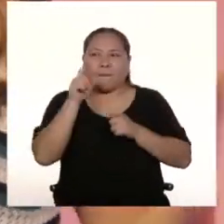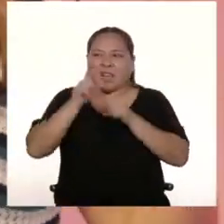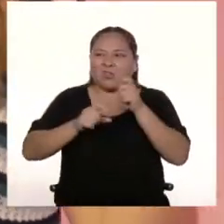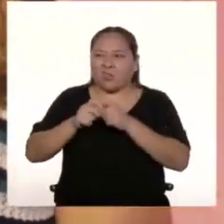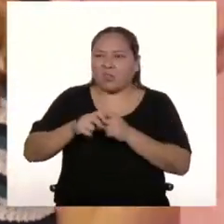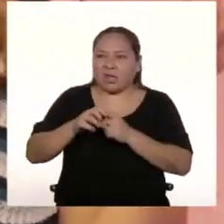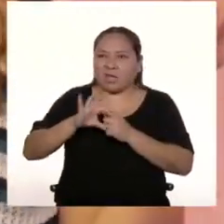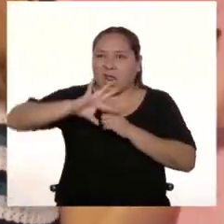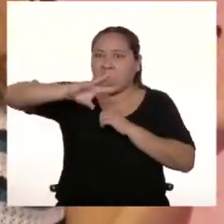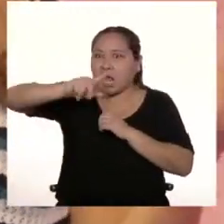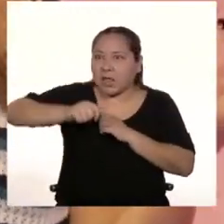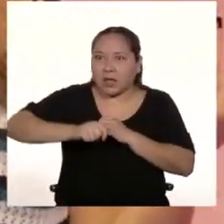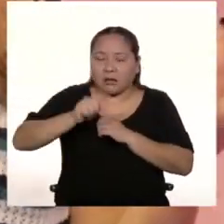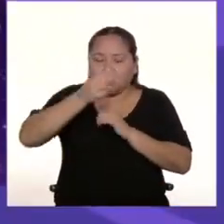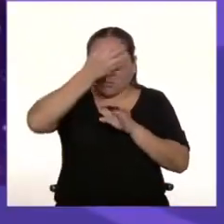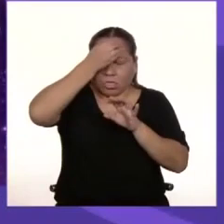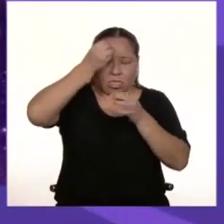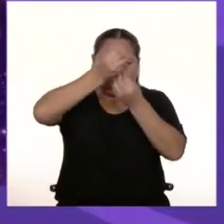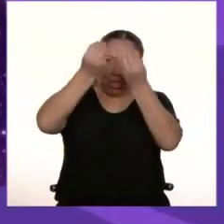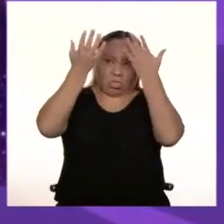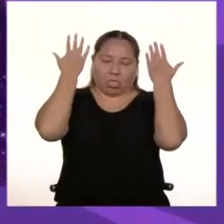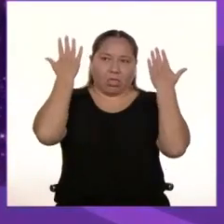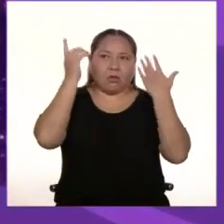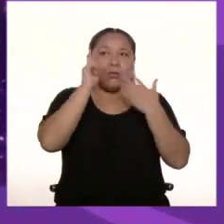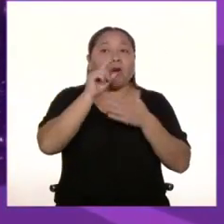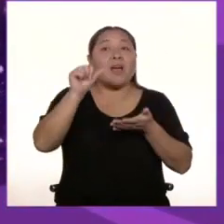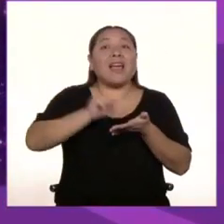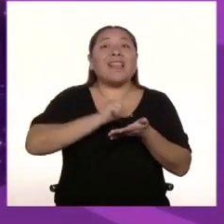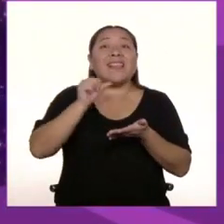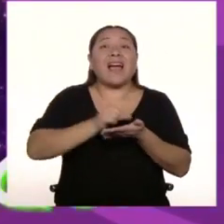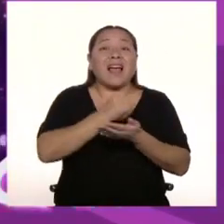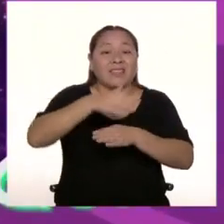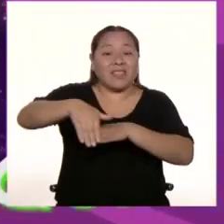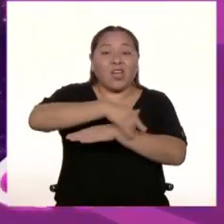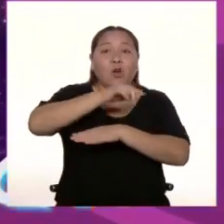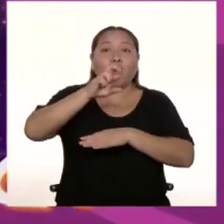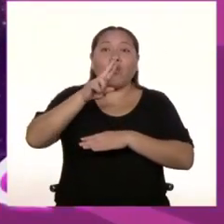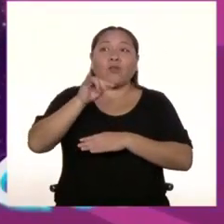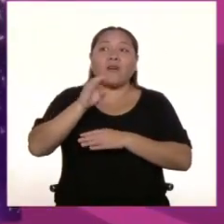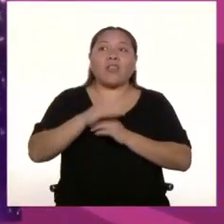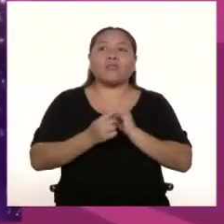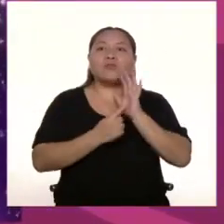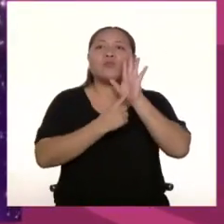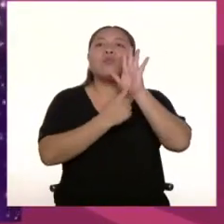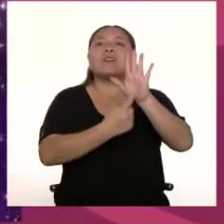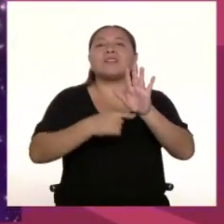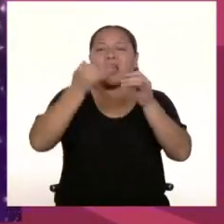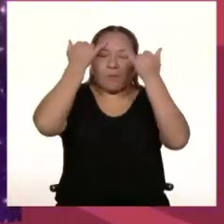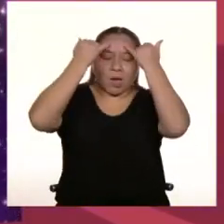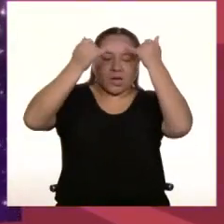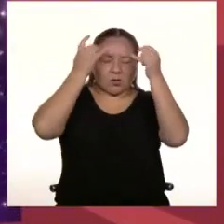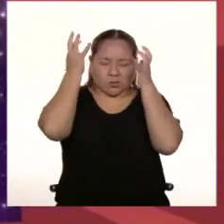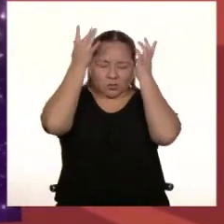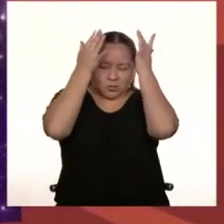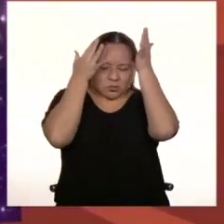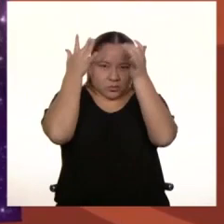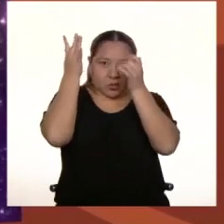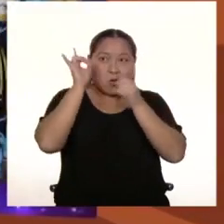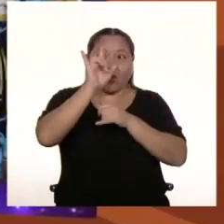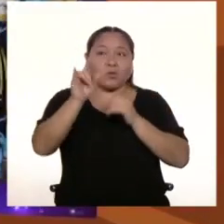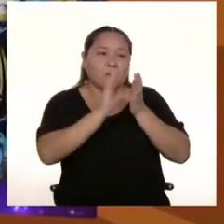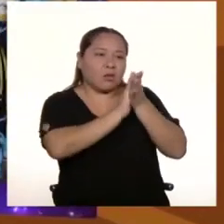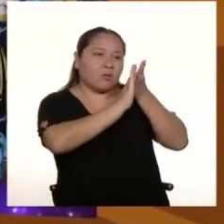¡Quitémonos los prejuicios de la cabeza! El arte urbano es una expresión de la marginación Los artistas pueden usar desde